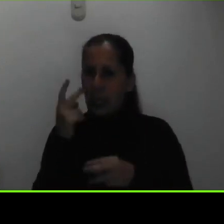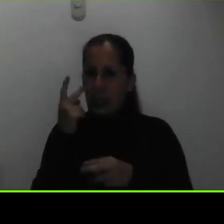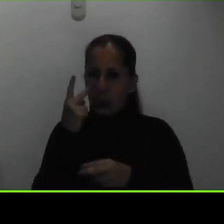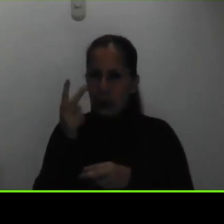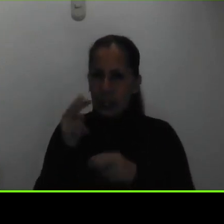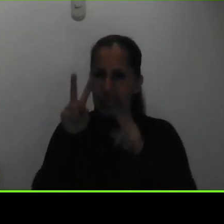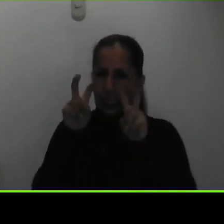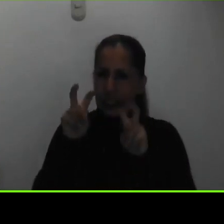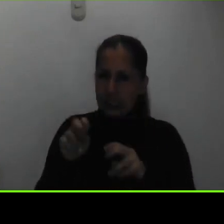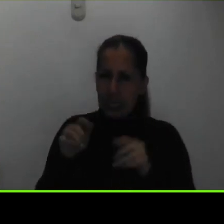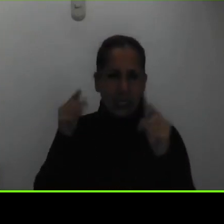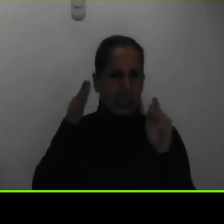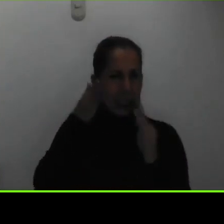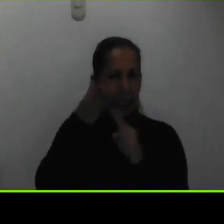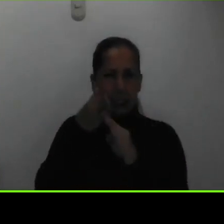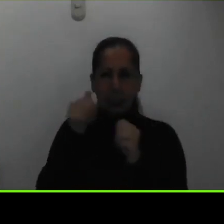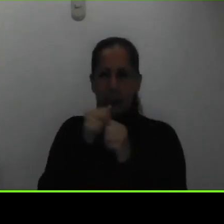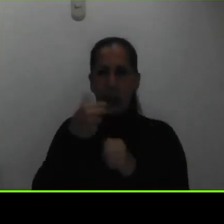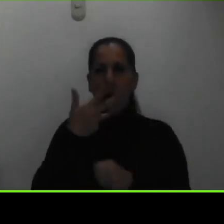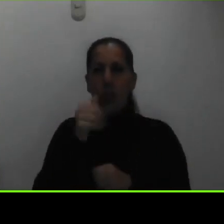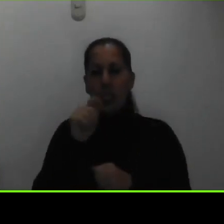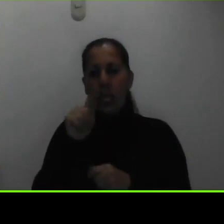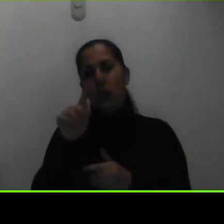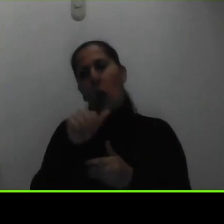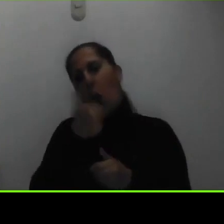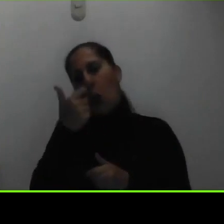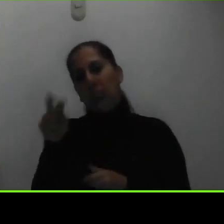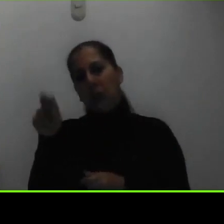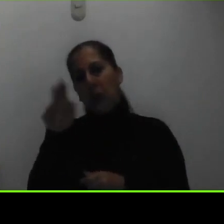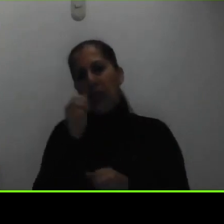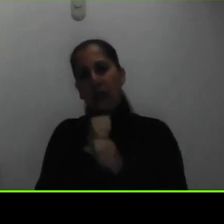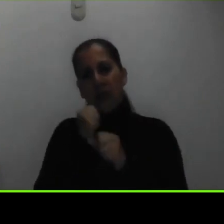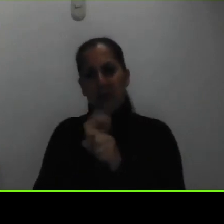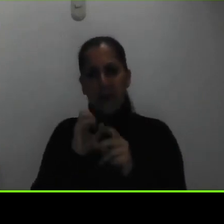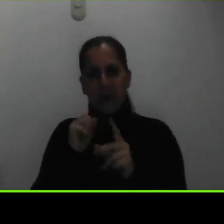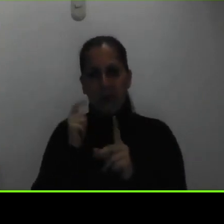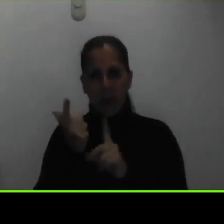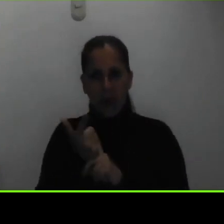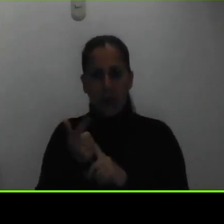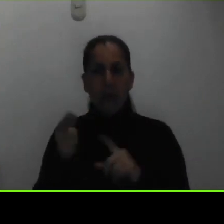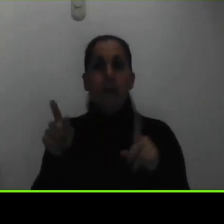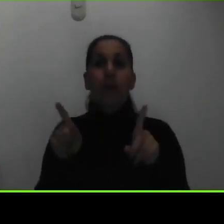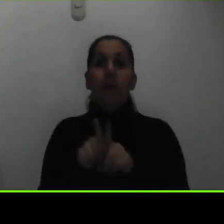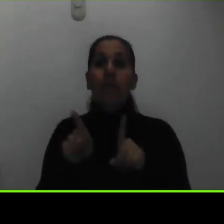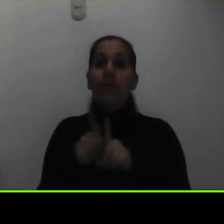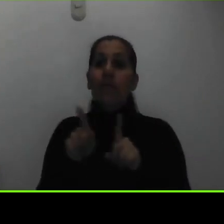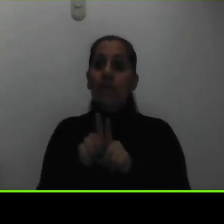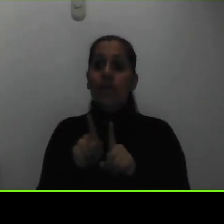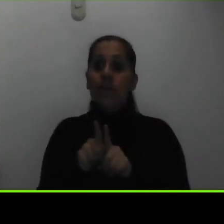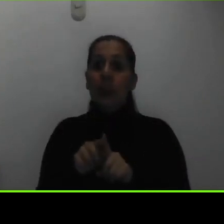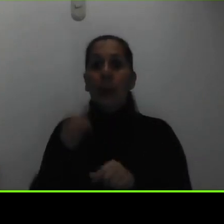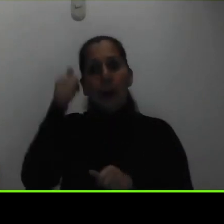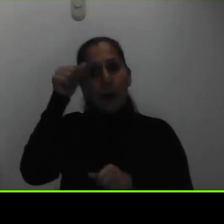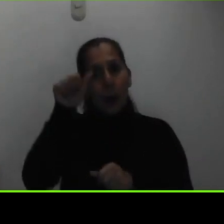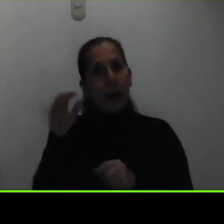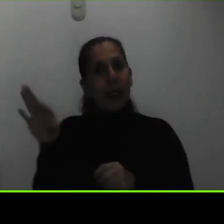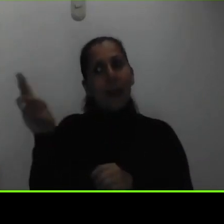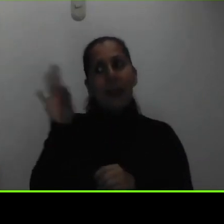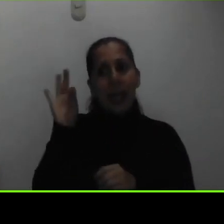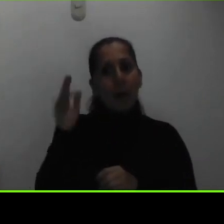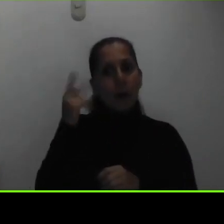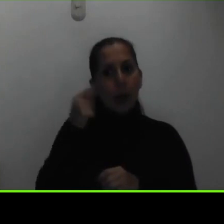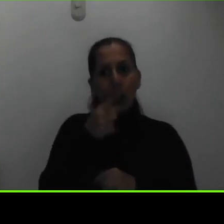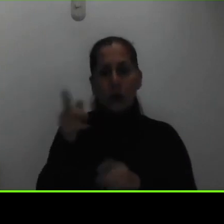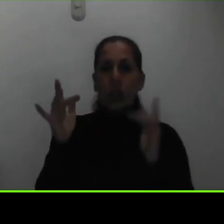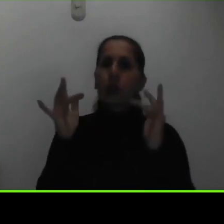en el chat con algunas compañeras de trabajo social y también pues la invitación a contactar al personal